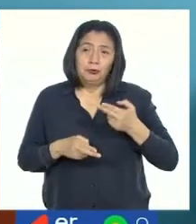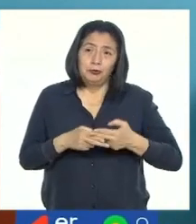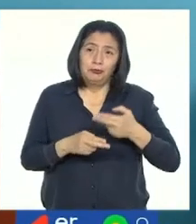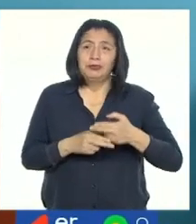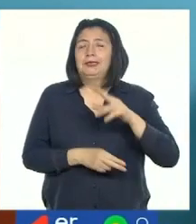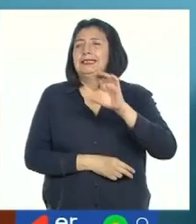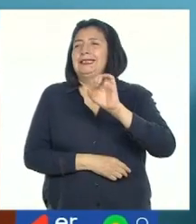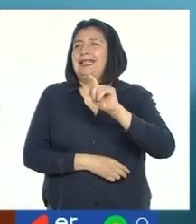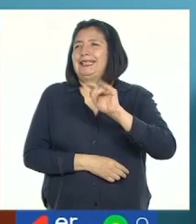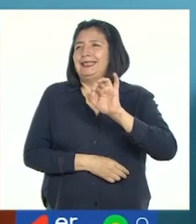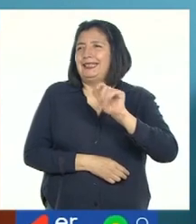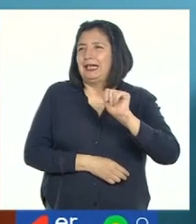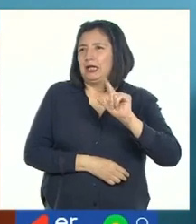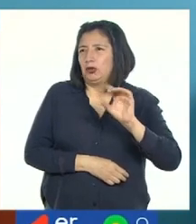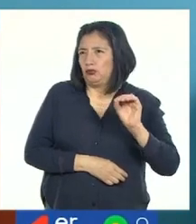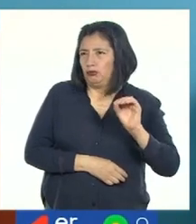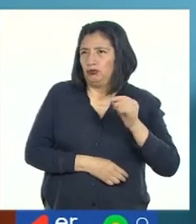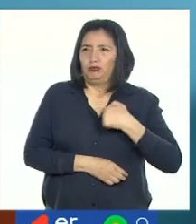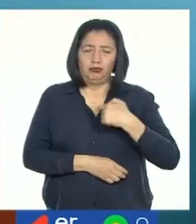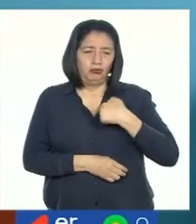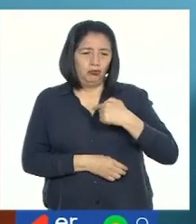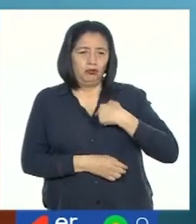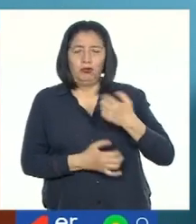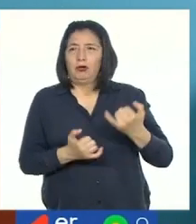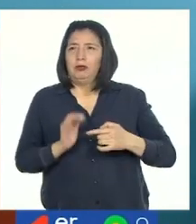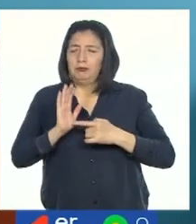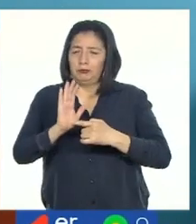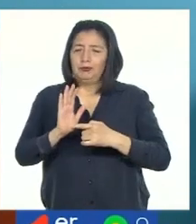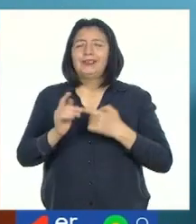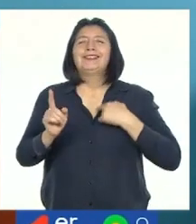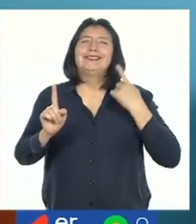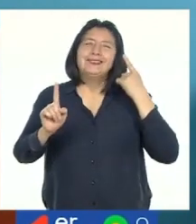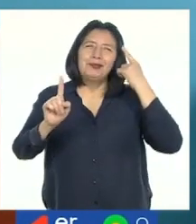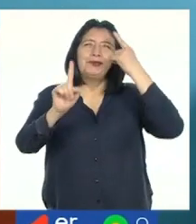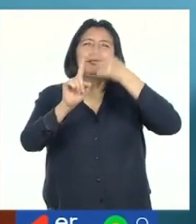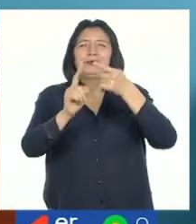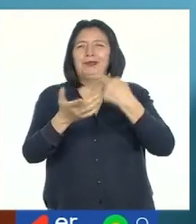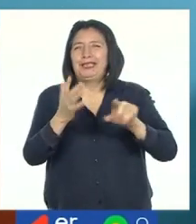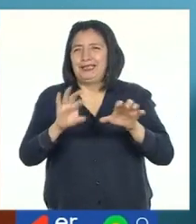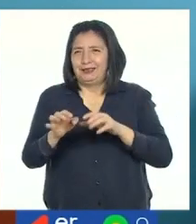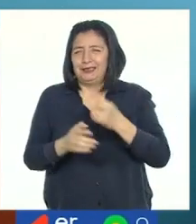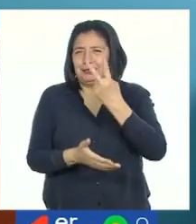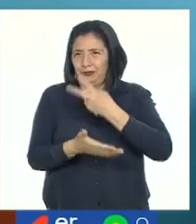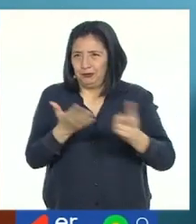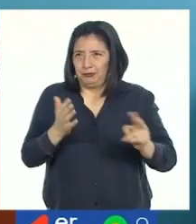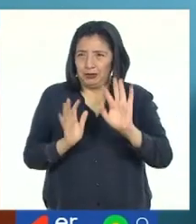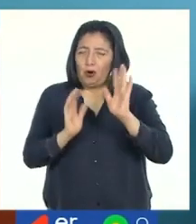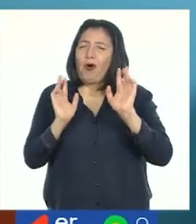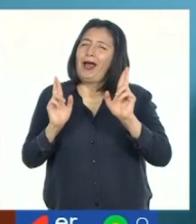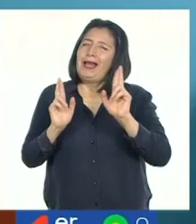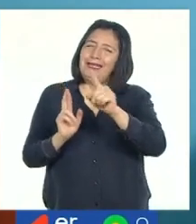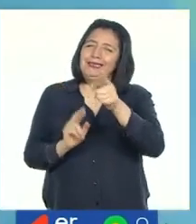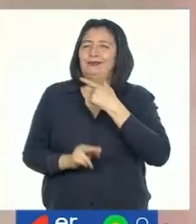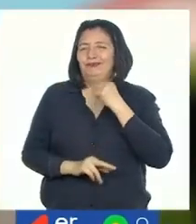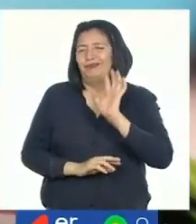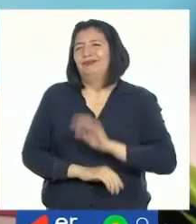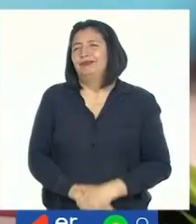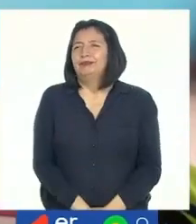Santiago. Hoy les voy a presentar mi reto de las dos semanas. Espero les guste.